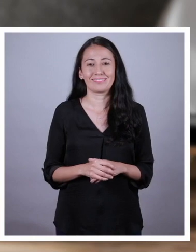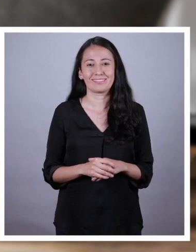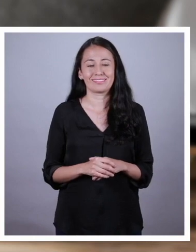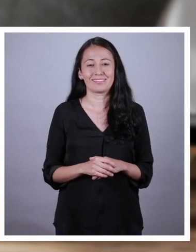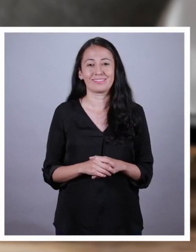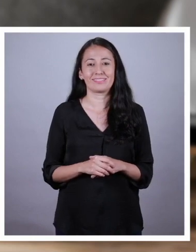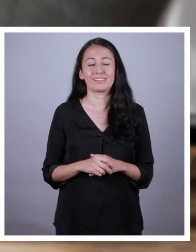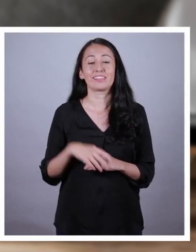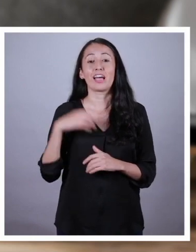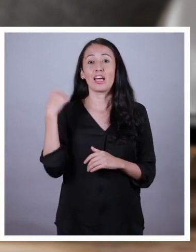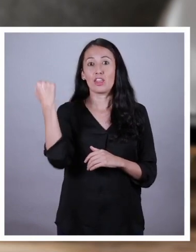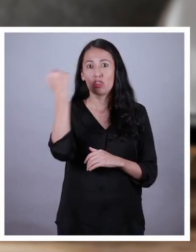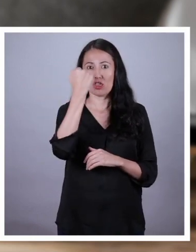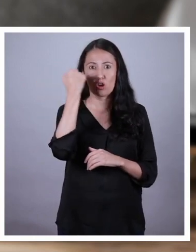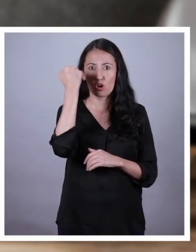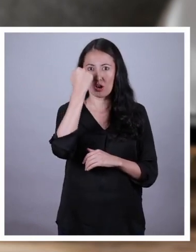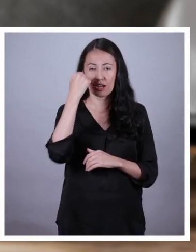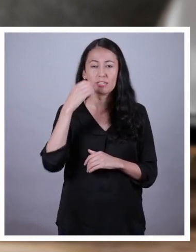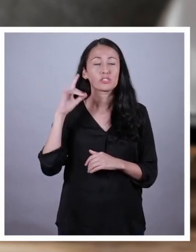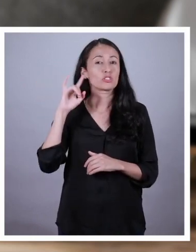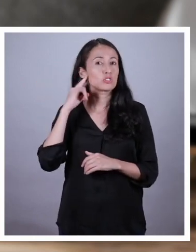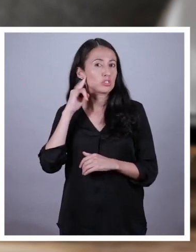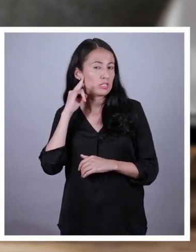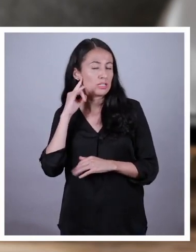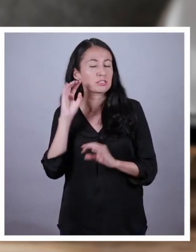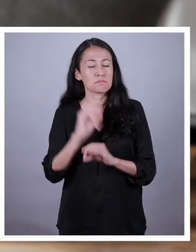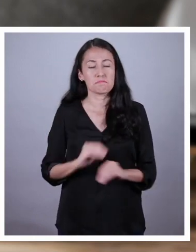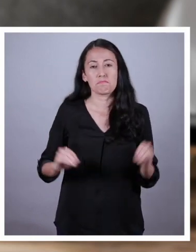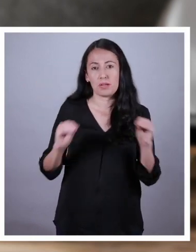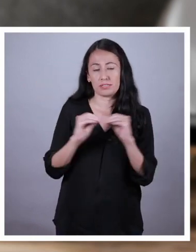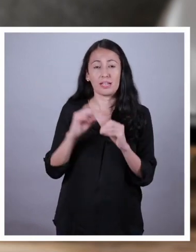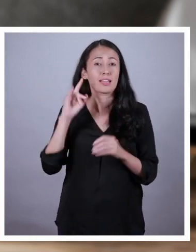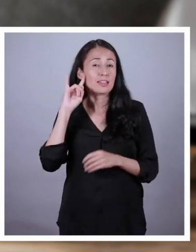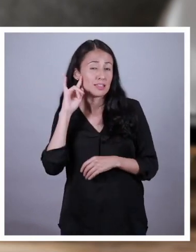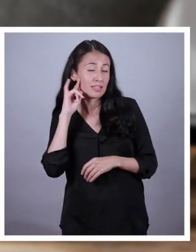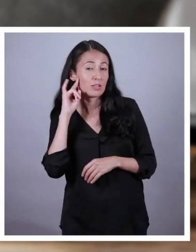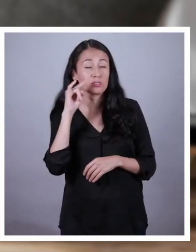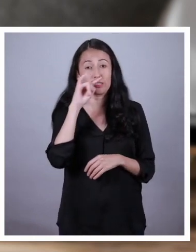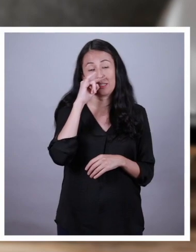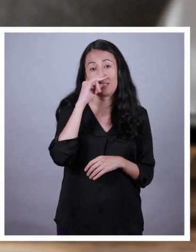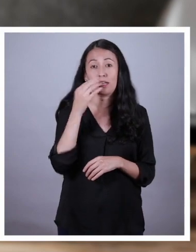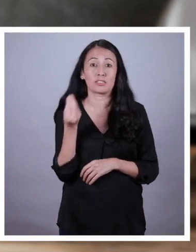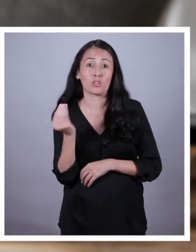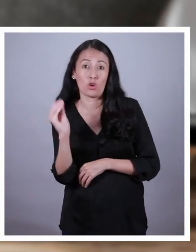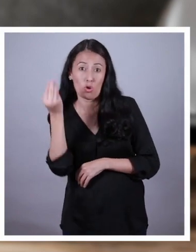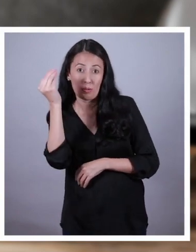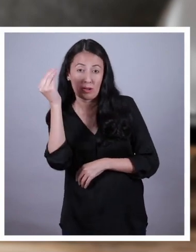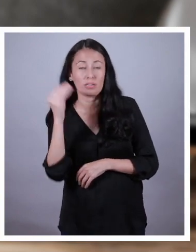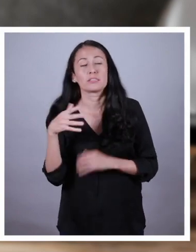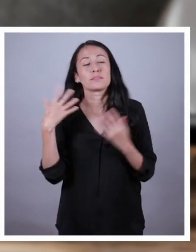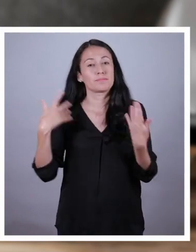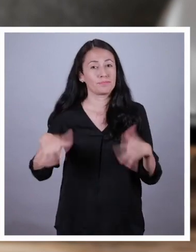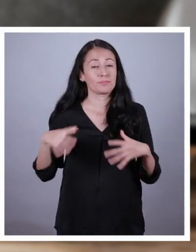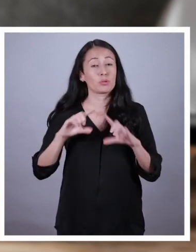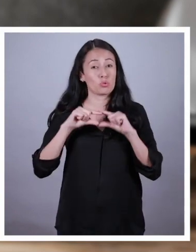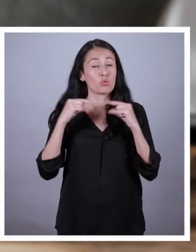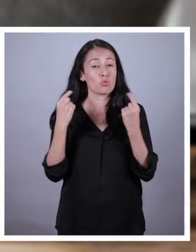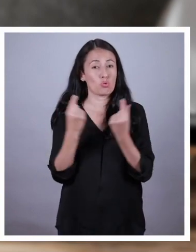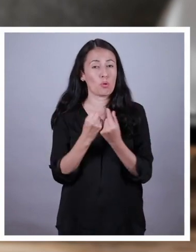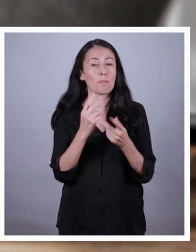Los derechos de la niñez son particularmente los más hablados porque los niños, niñas y adolescentes somos un grupo vulnerable.